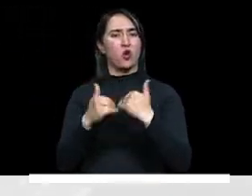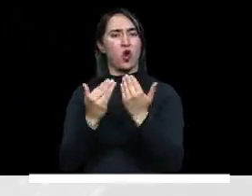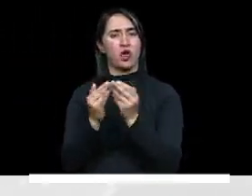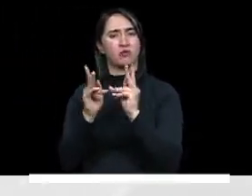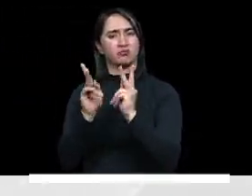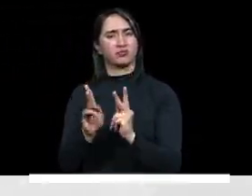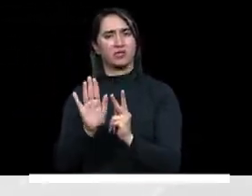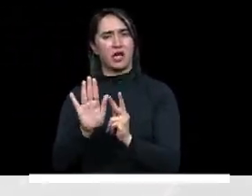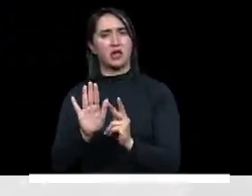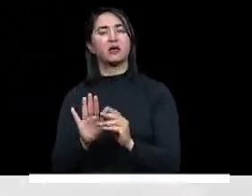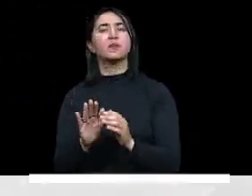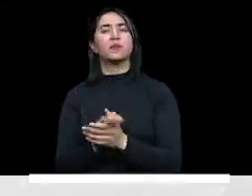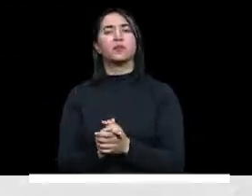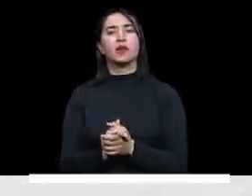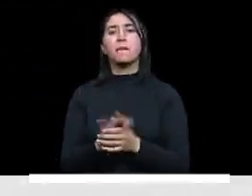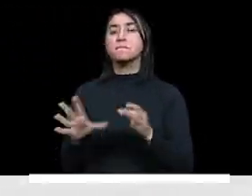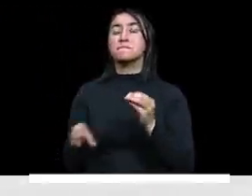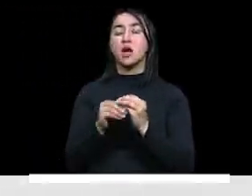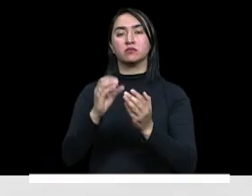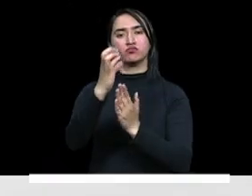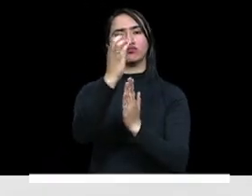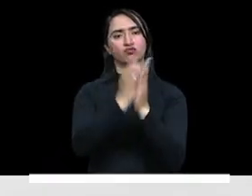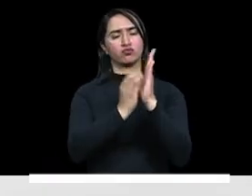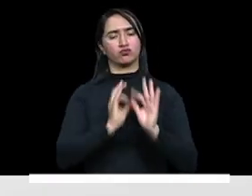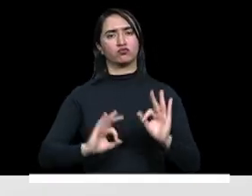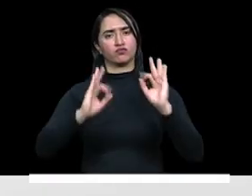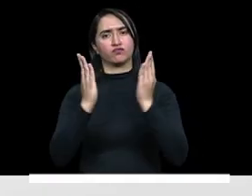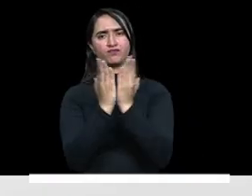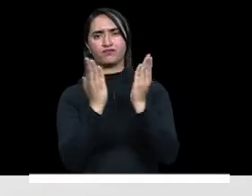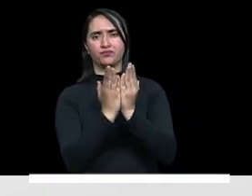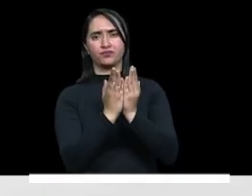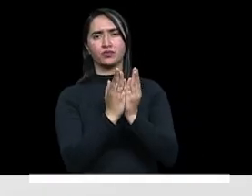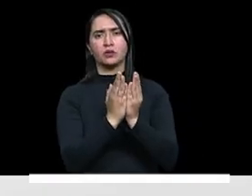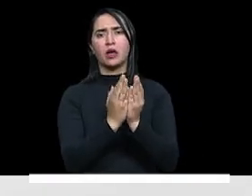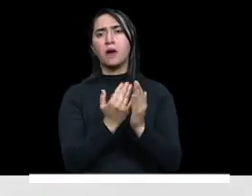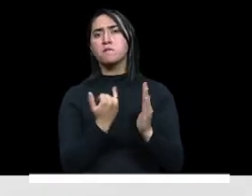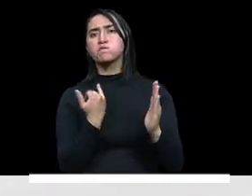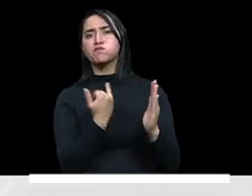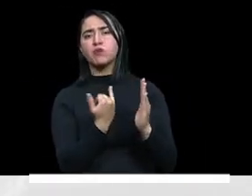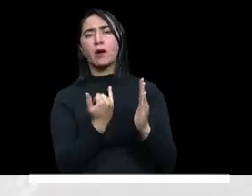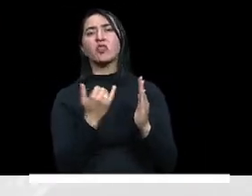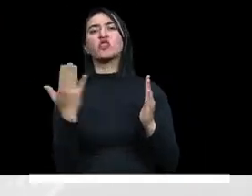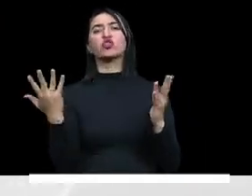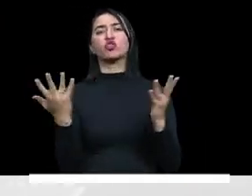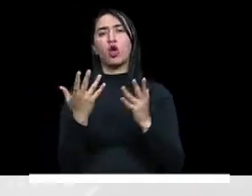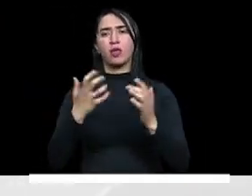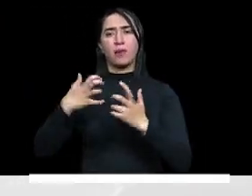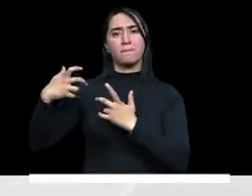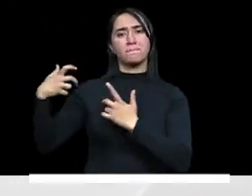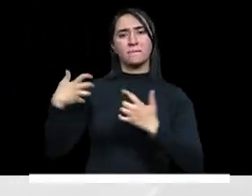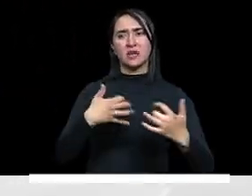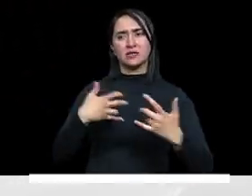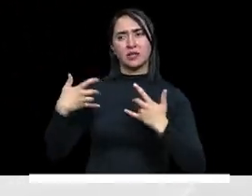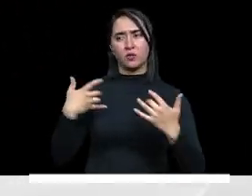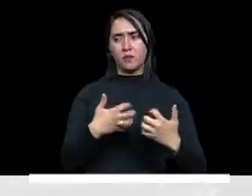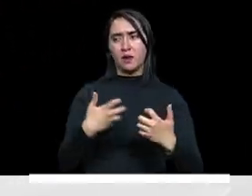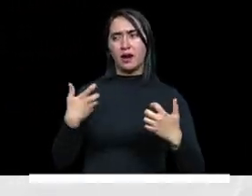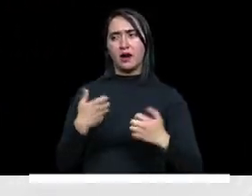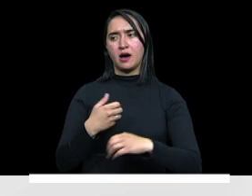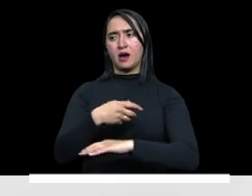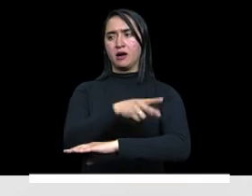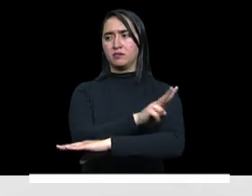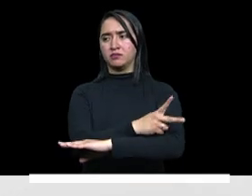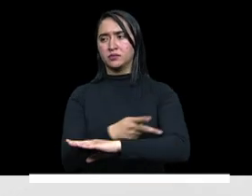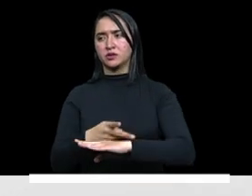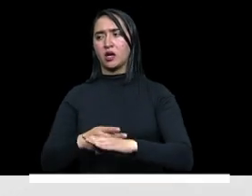entidades territoriales certificadas en educación también, que quisiera destacar, las que corresponden a Valledupar, Bichada, Nariño y Tumaco. Esencial